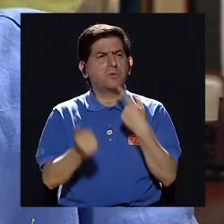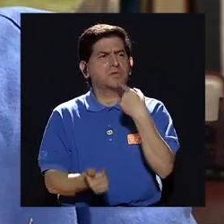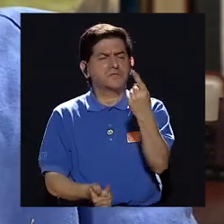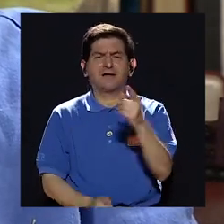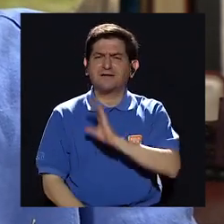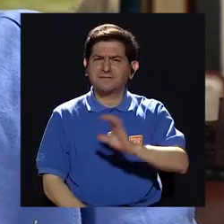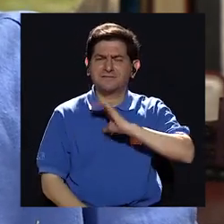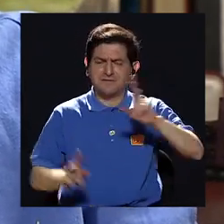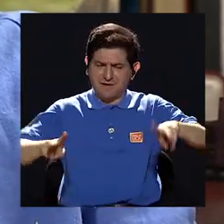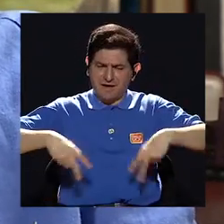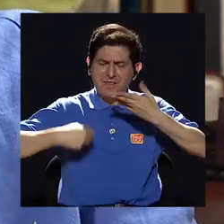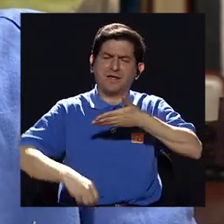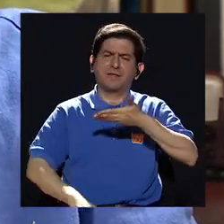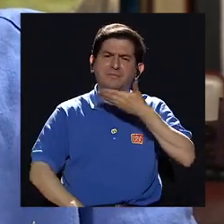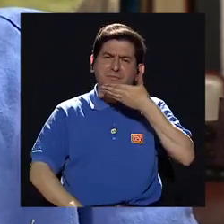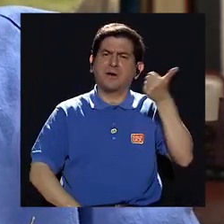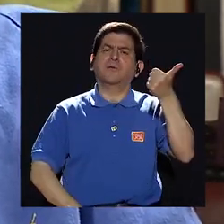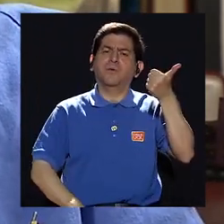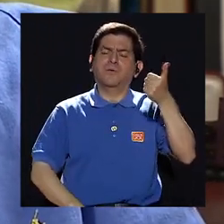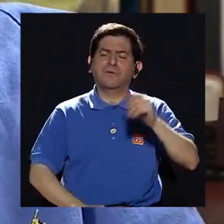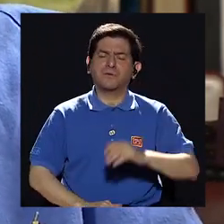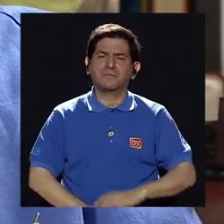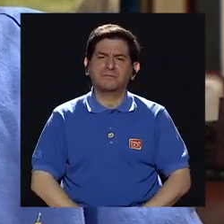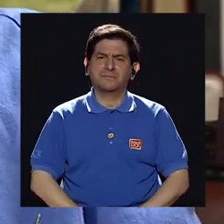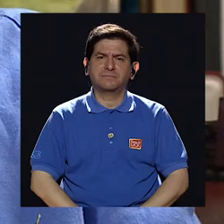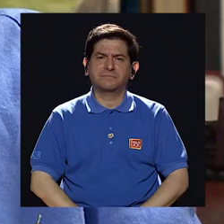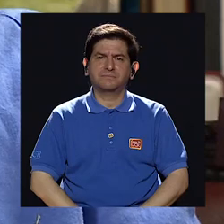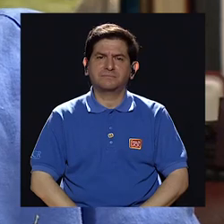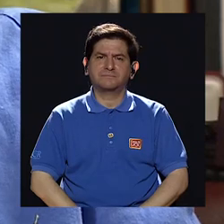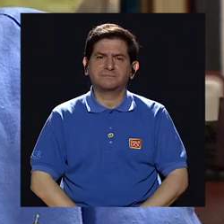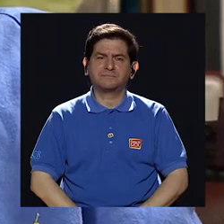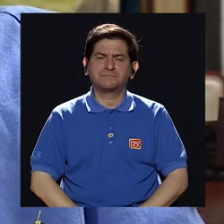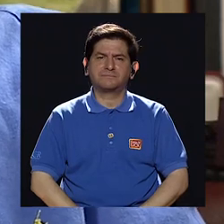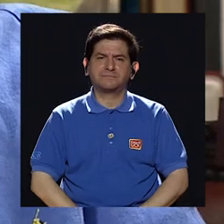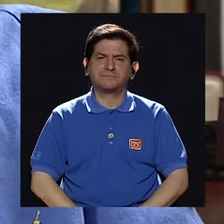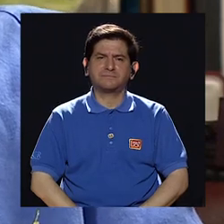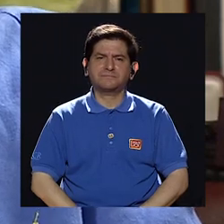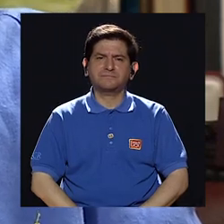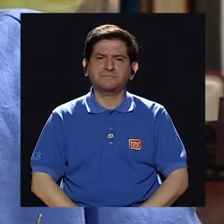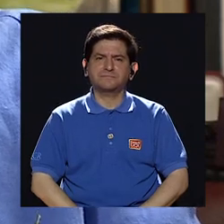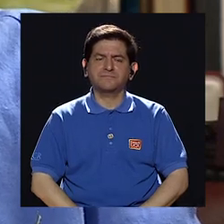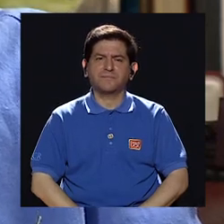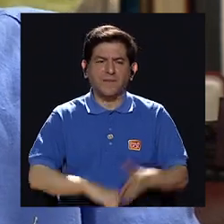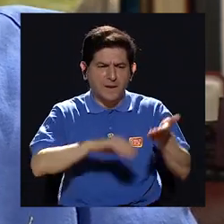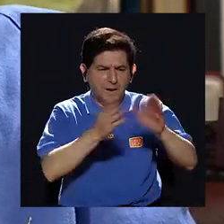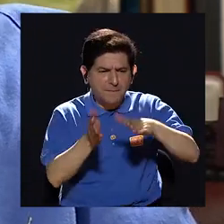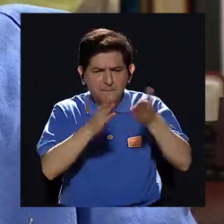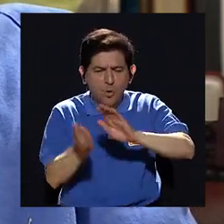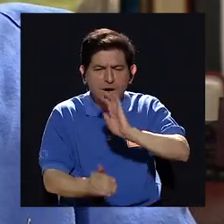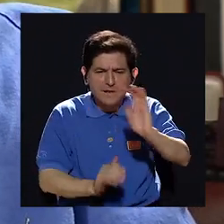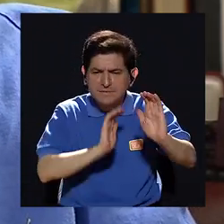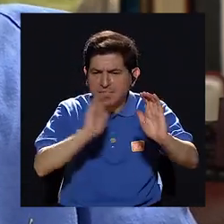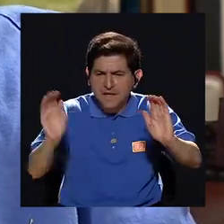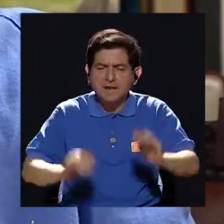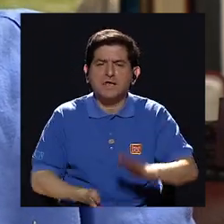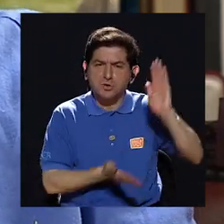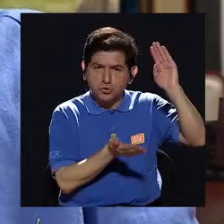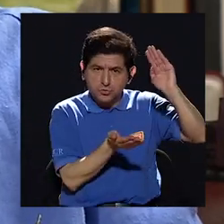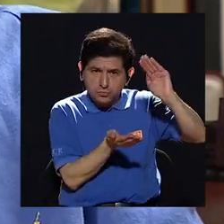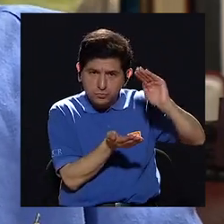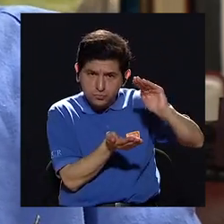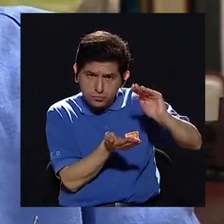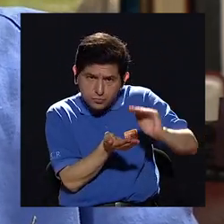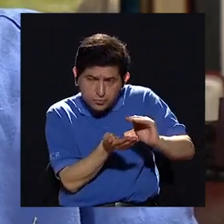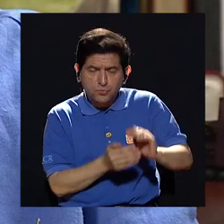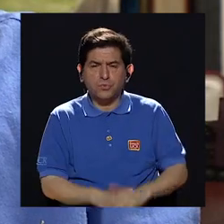decir que la calidad de vida ha mejorado, que la mortalidad infantil ha disminuido,